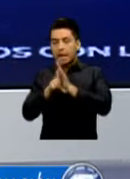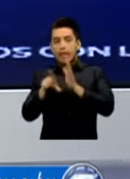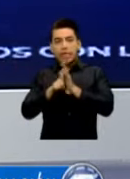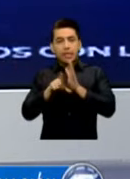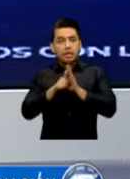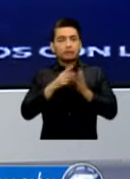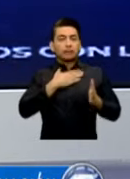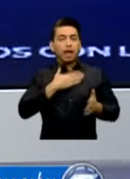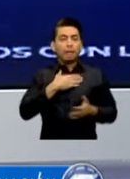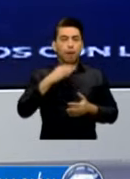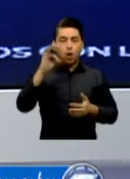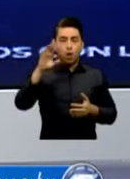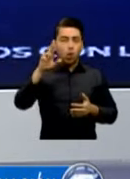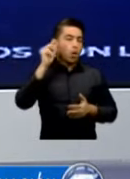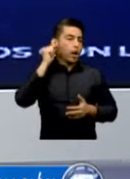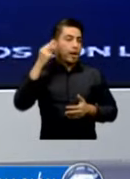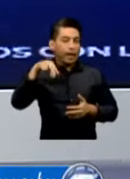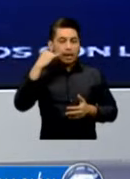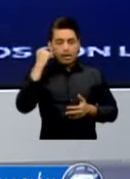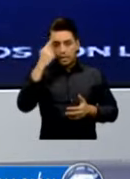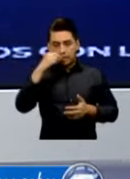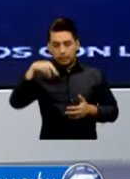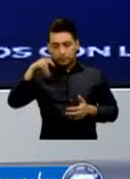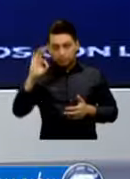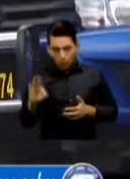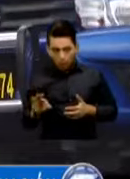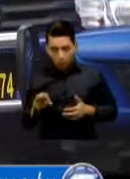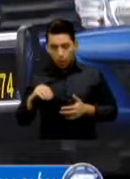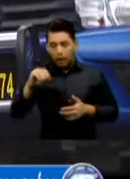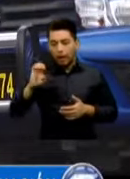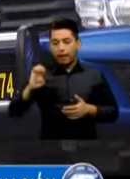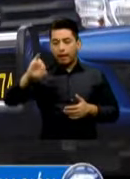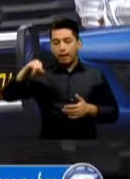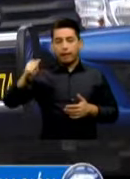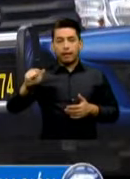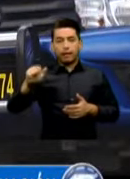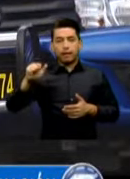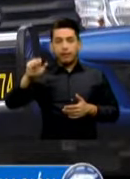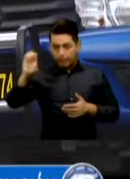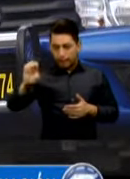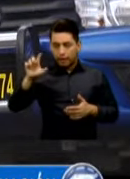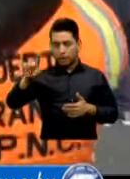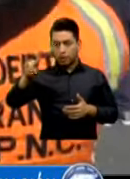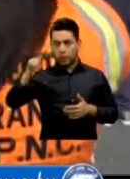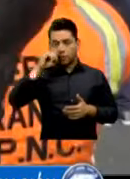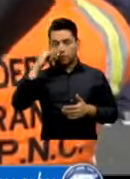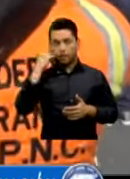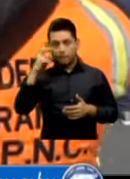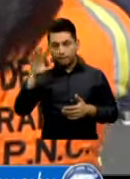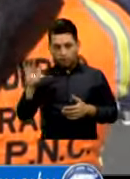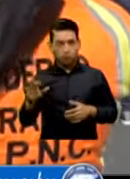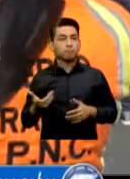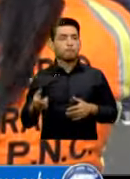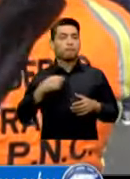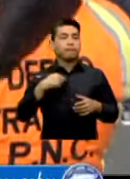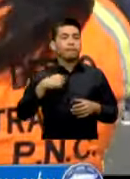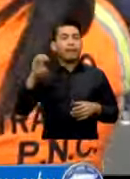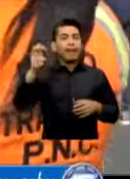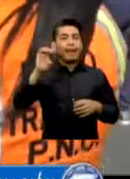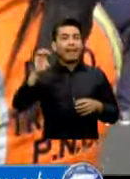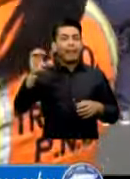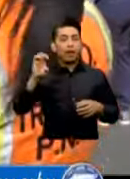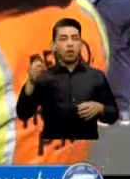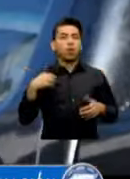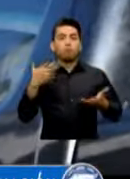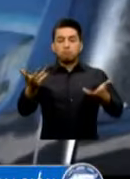Los ministerios Deben elaborar Su plan Obviamente Nosotros En enero Recibimos El equipo Del ministerio De gobernación